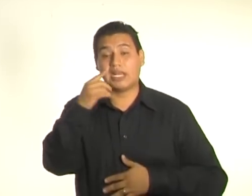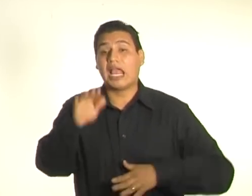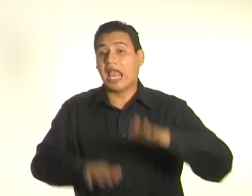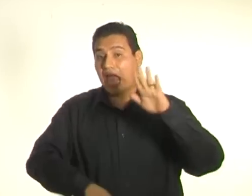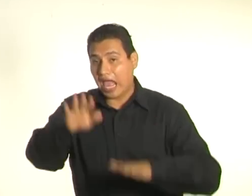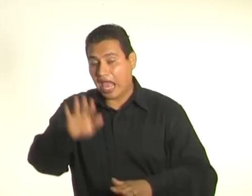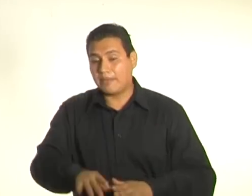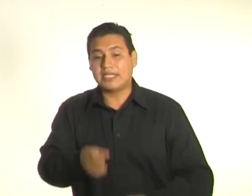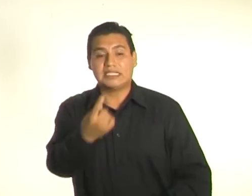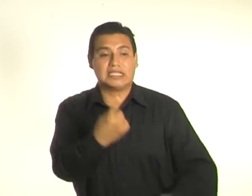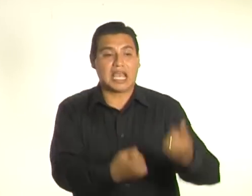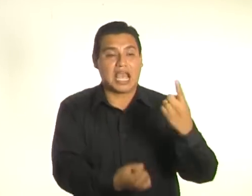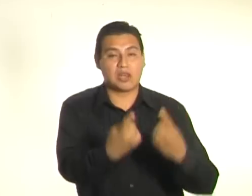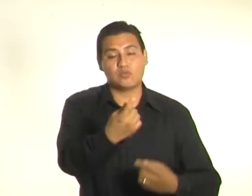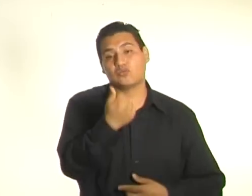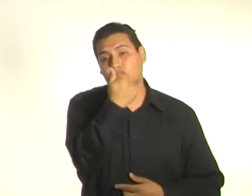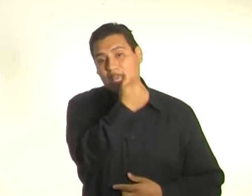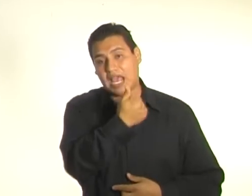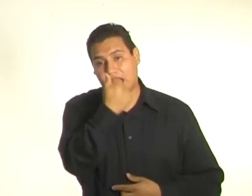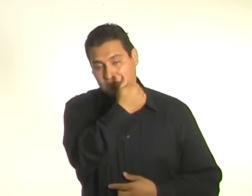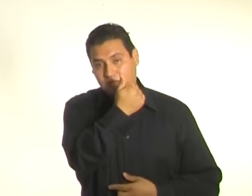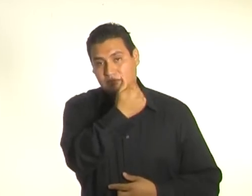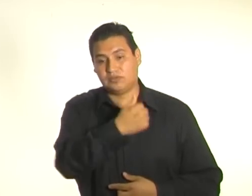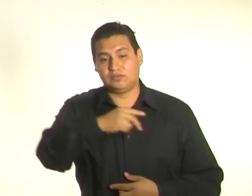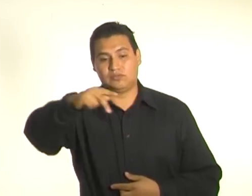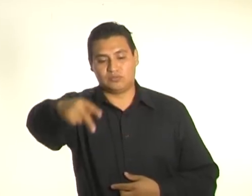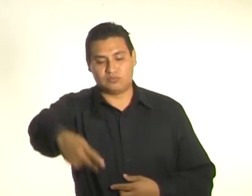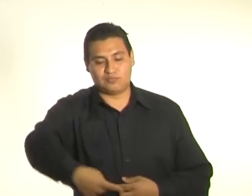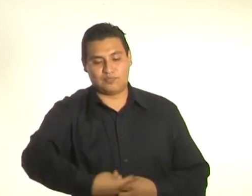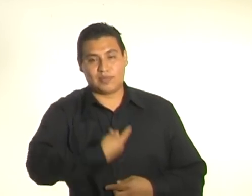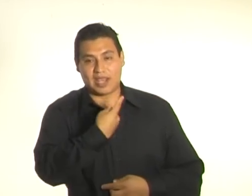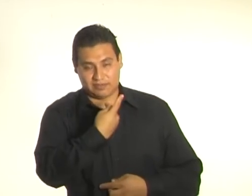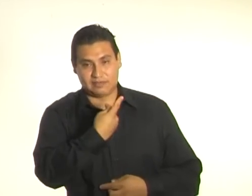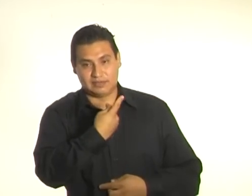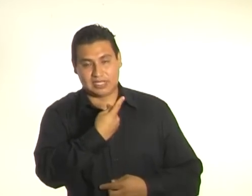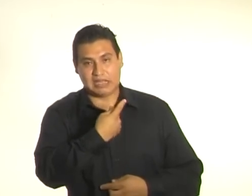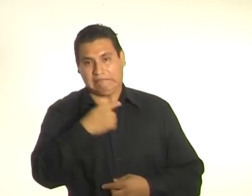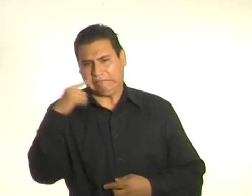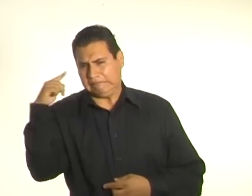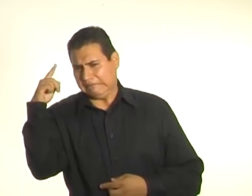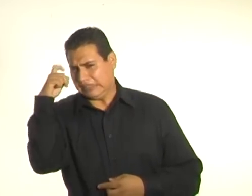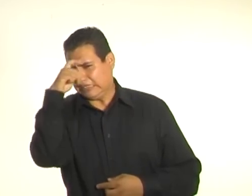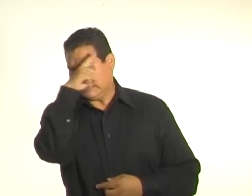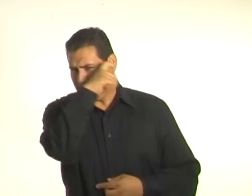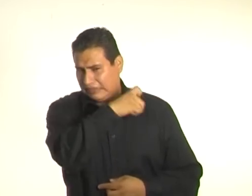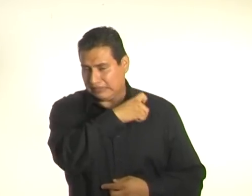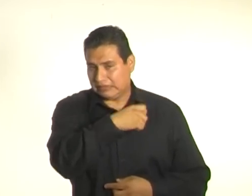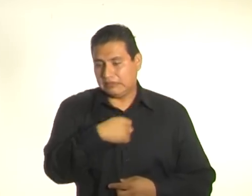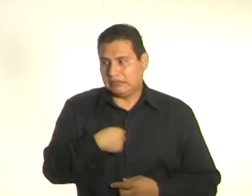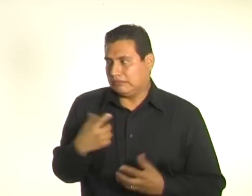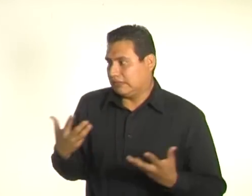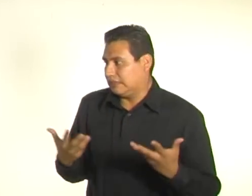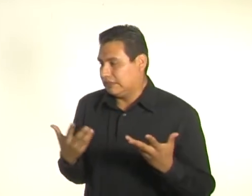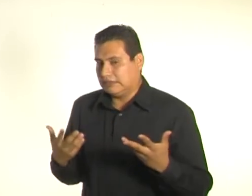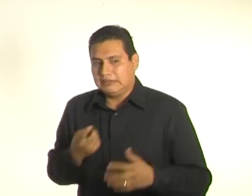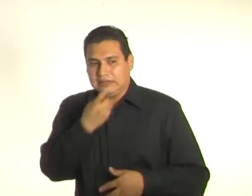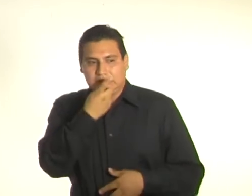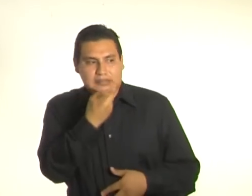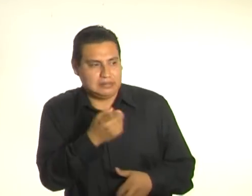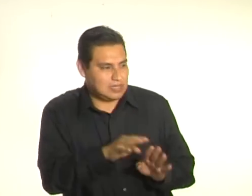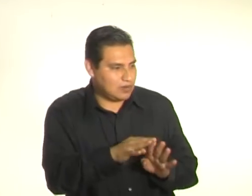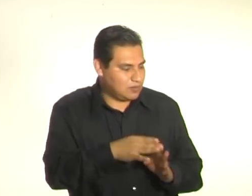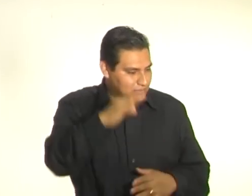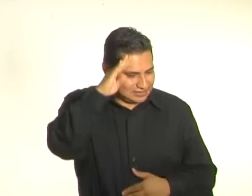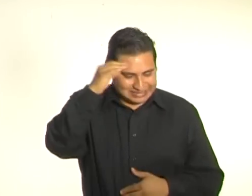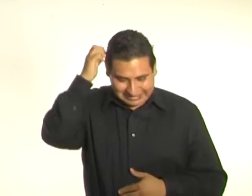Esto no nos debe de estresar, ni poner nerviosos, ni sentirnos mal, hay que no supe responder, no. En